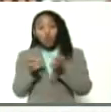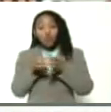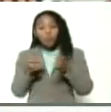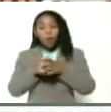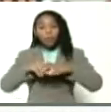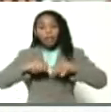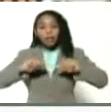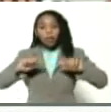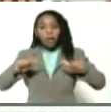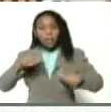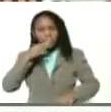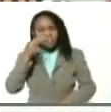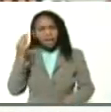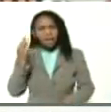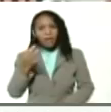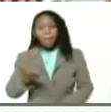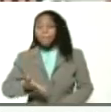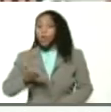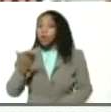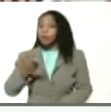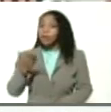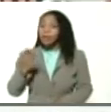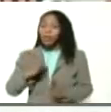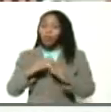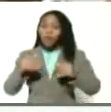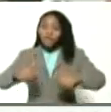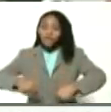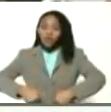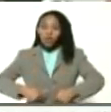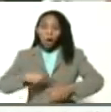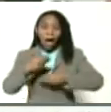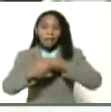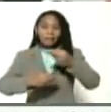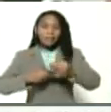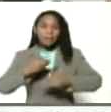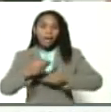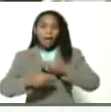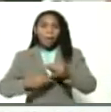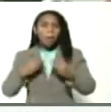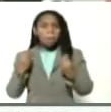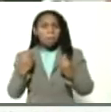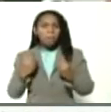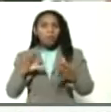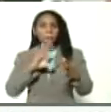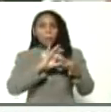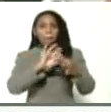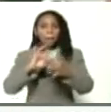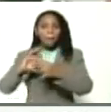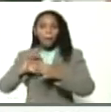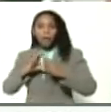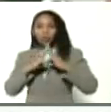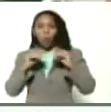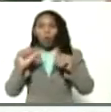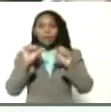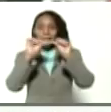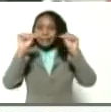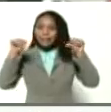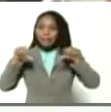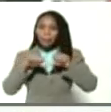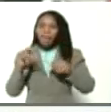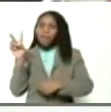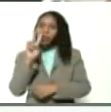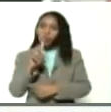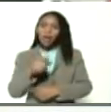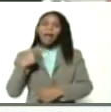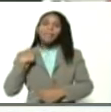De verdad, es muy importante todo el esfuerzo que hacemos para ir articulando todo el sistema. Venezuela tiene que tener un